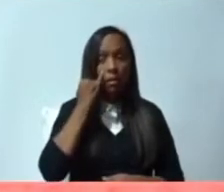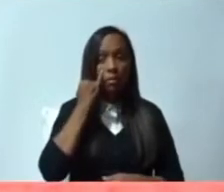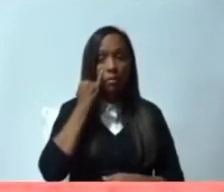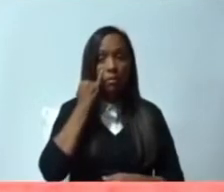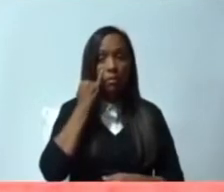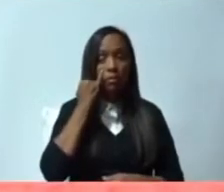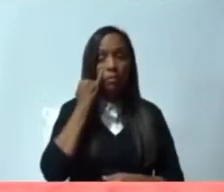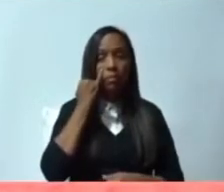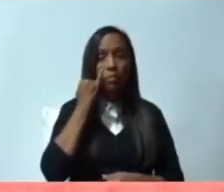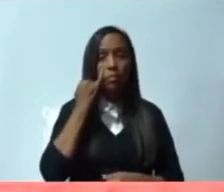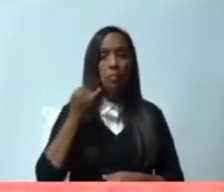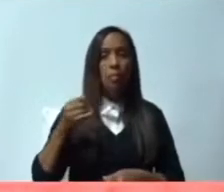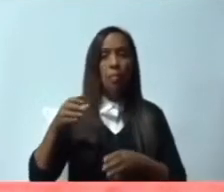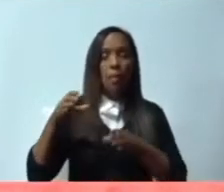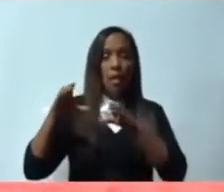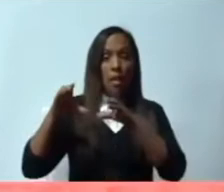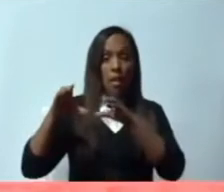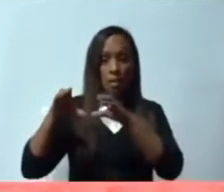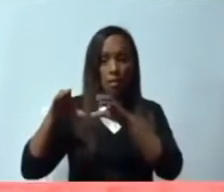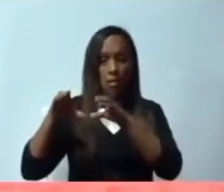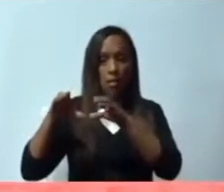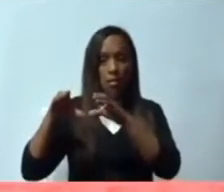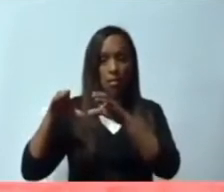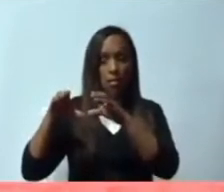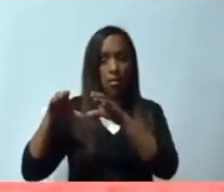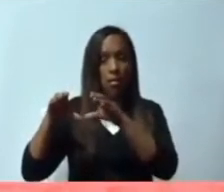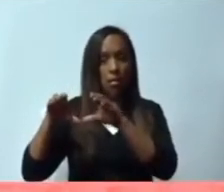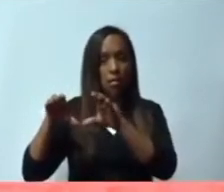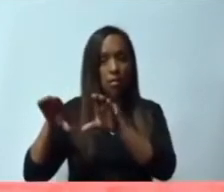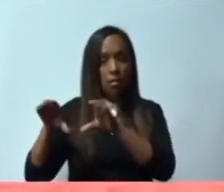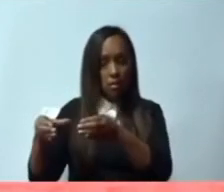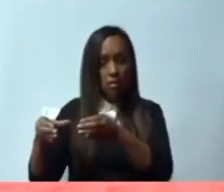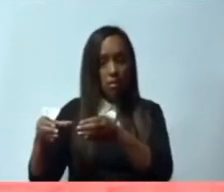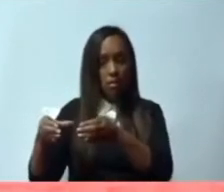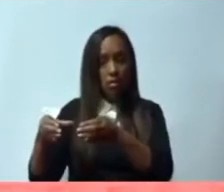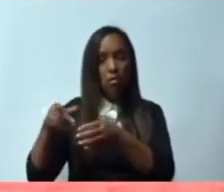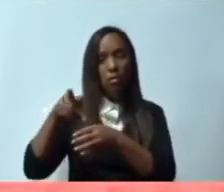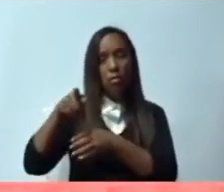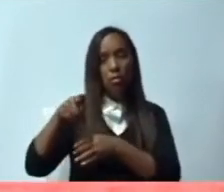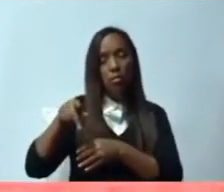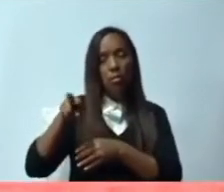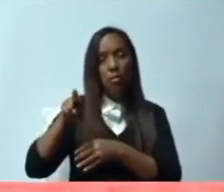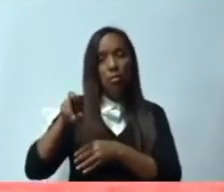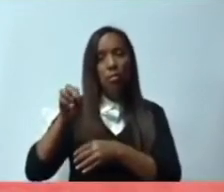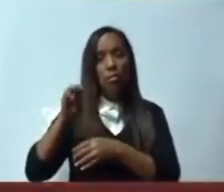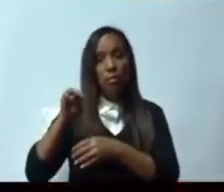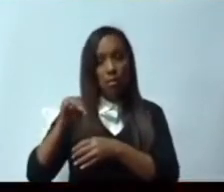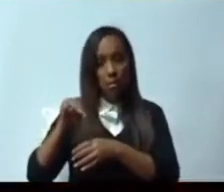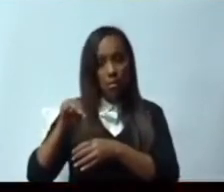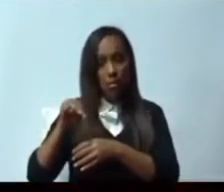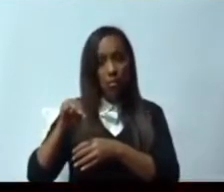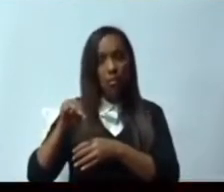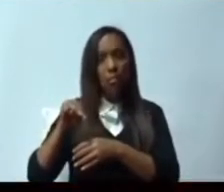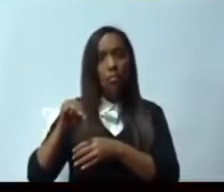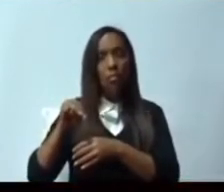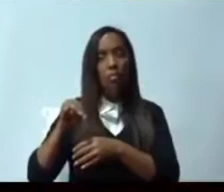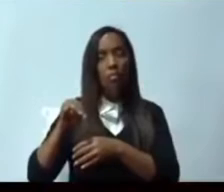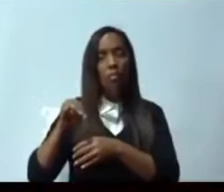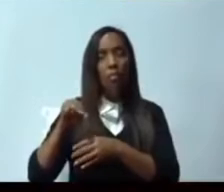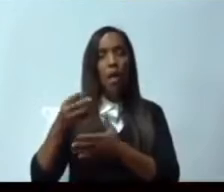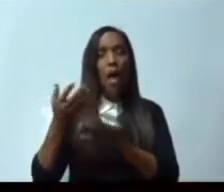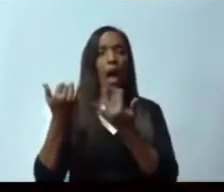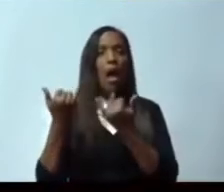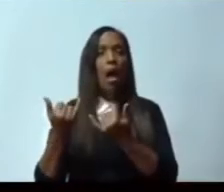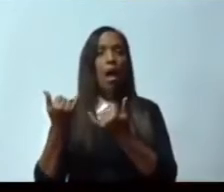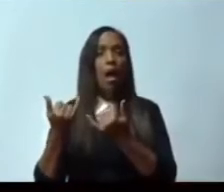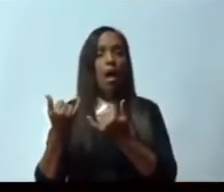gobierno la está santificando. Y como es lógico, el Partido de Liberación Dominicana está muerto de